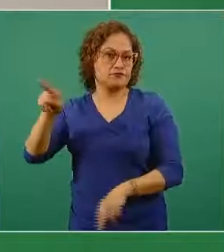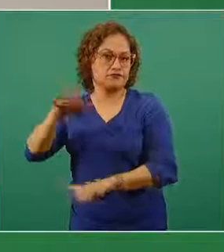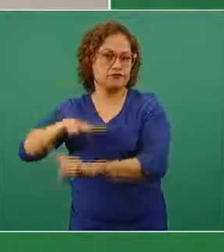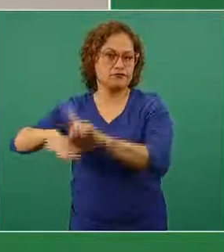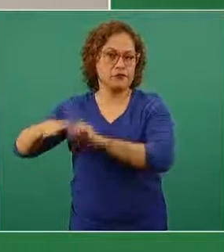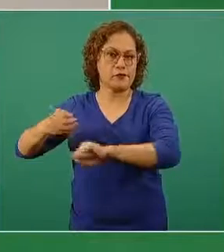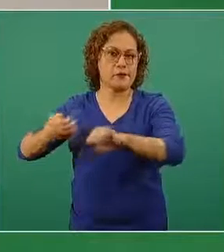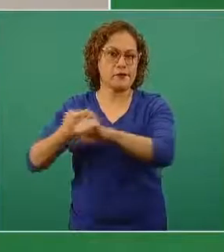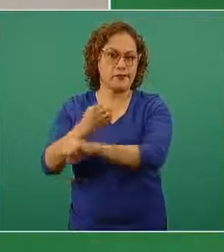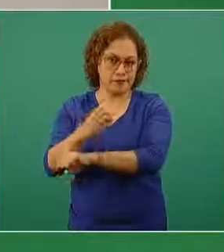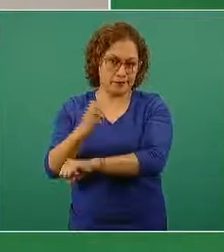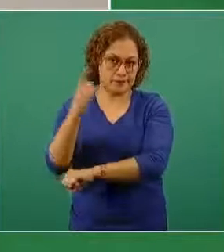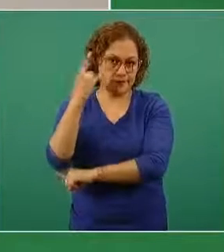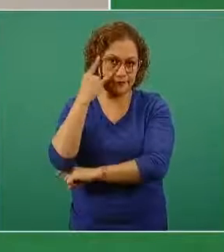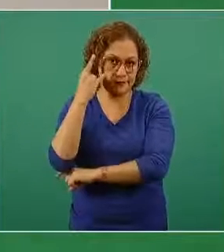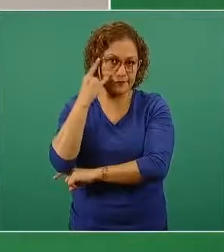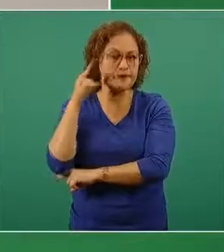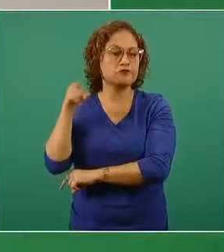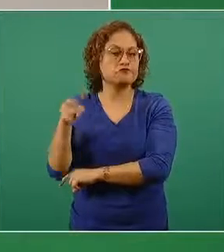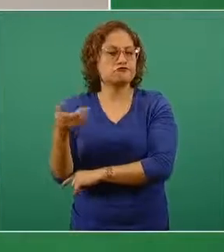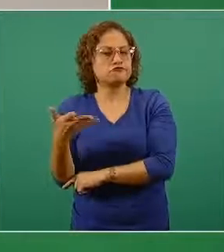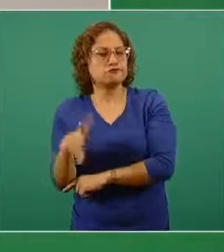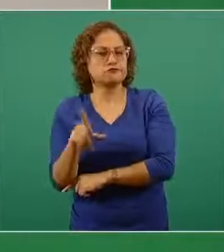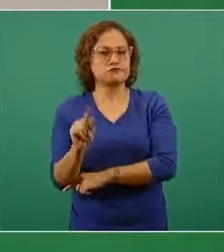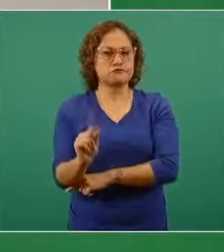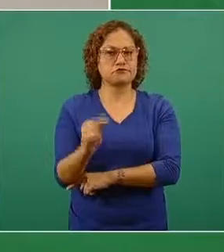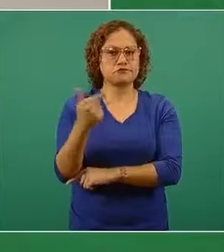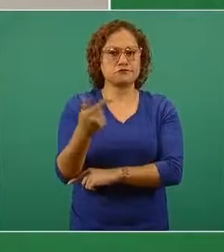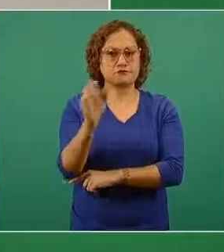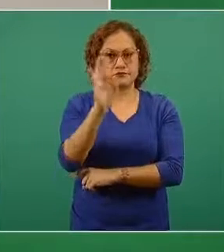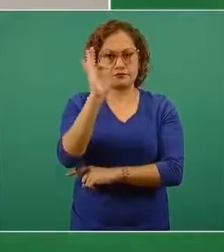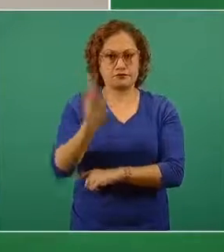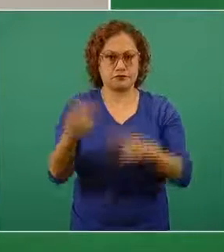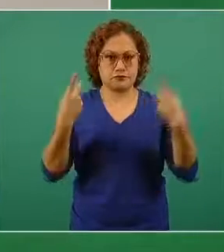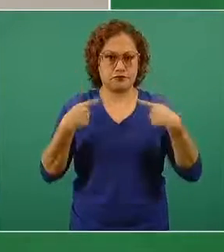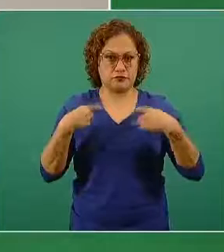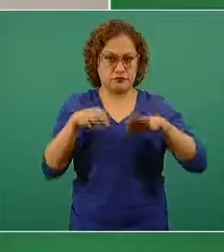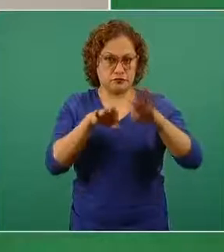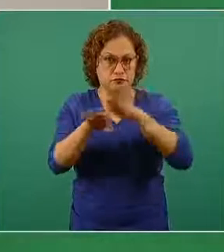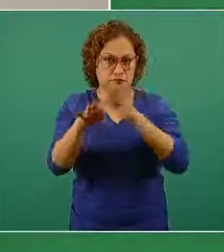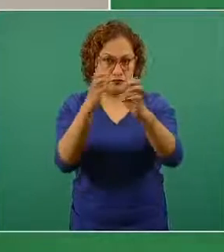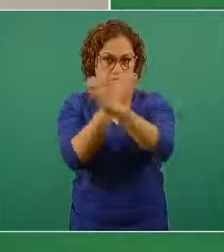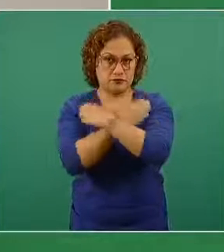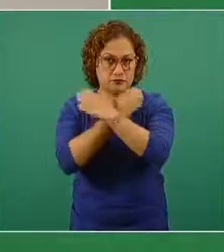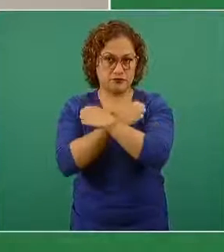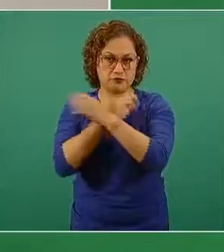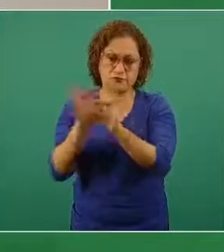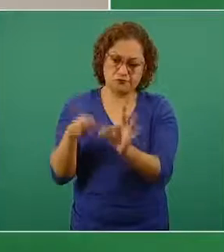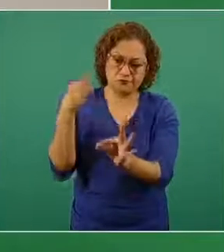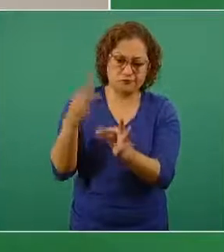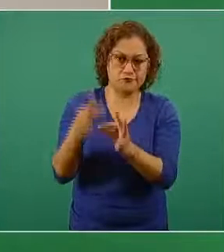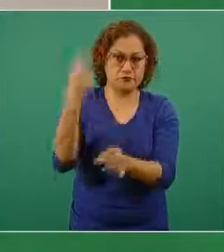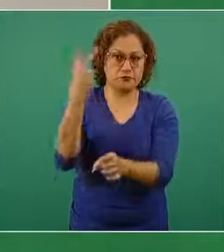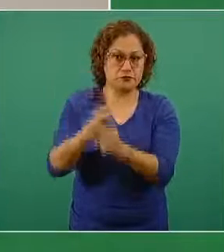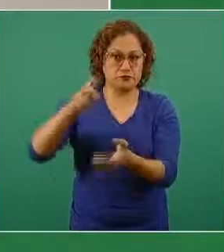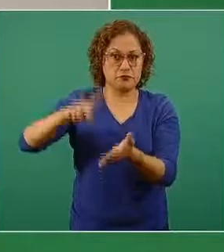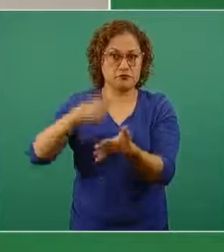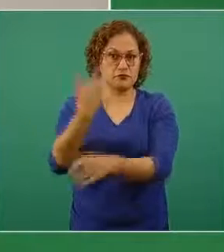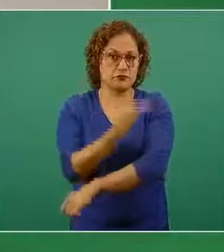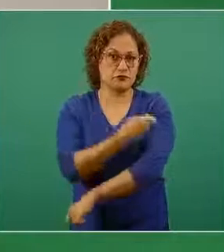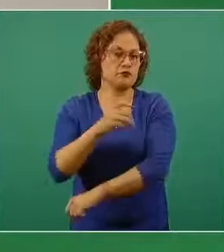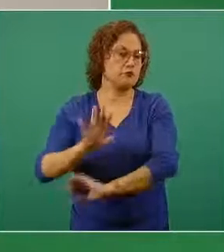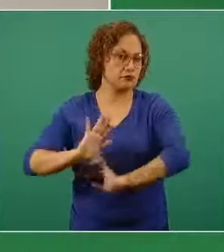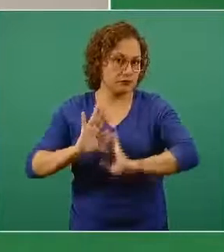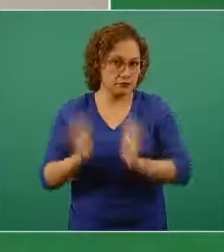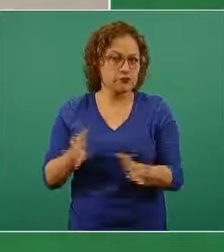Campeche. Aquí también el 77 por ciento de los trabajadores de la educación ya tienen esquemas completos. Esto va a continuar en su momento